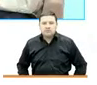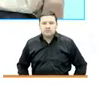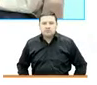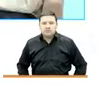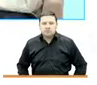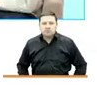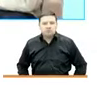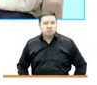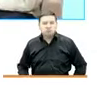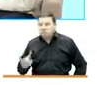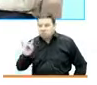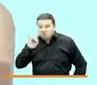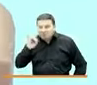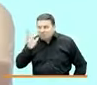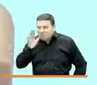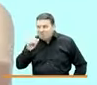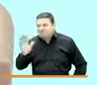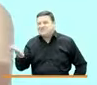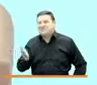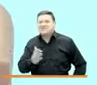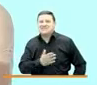No tienes audio, mi corazón.